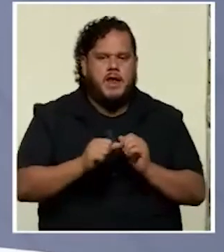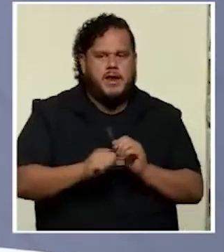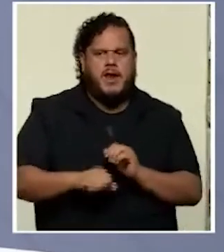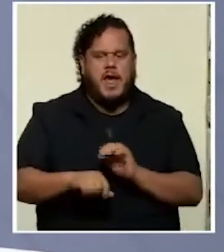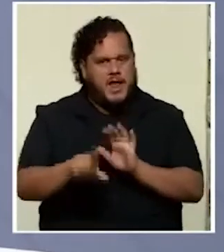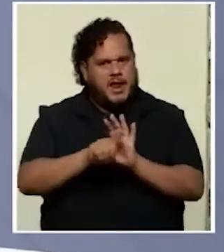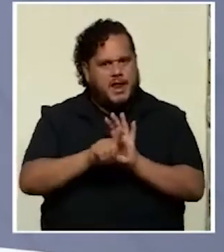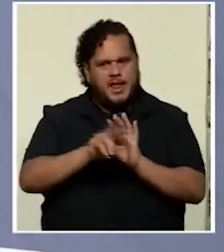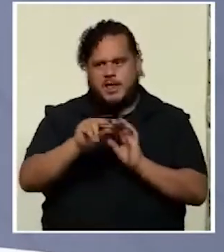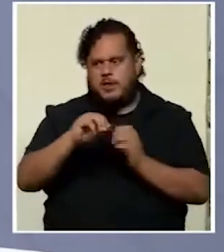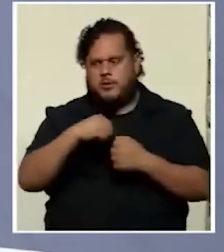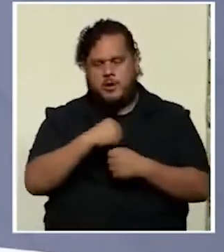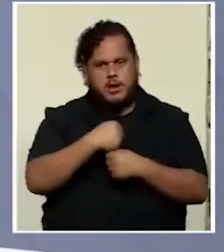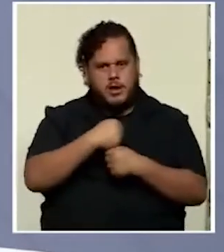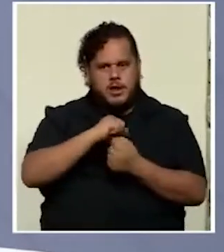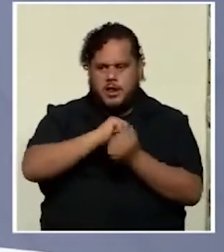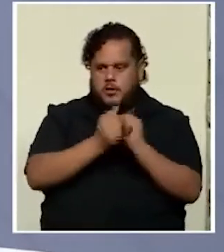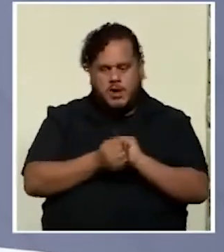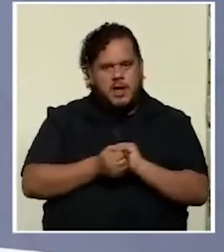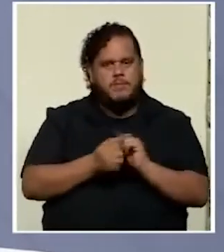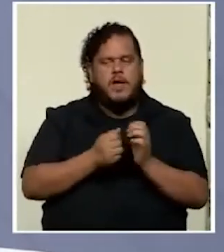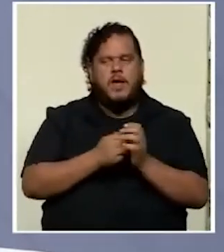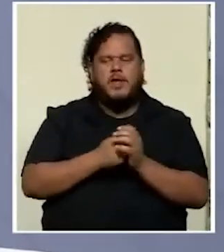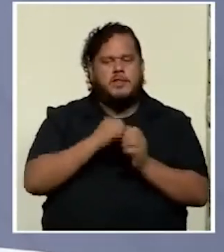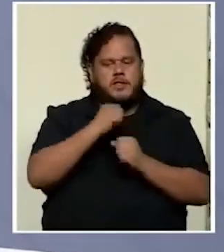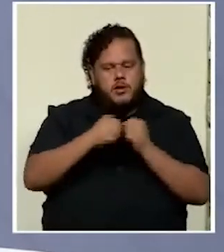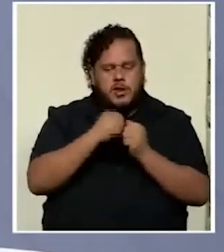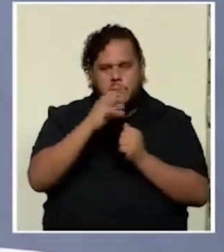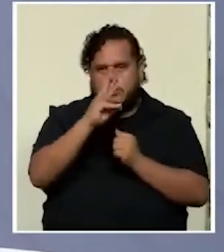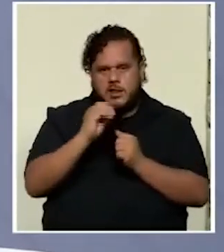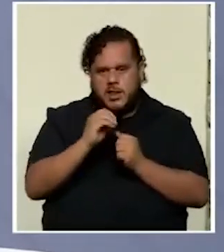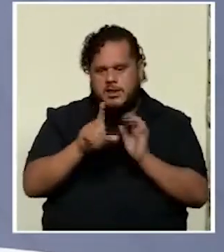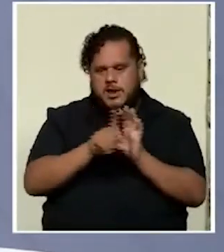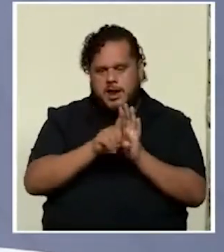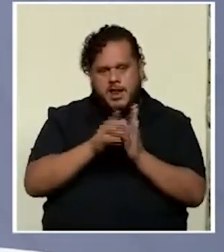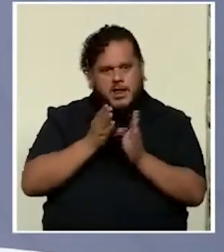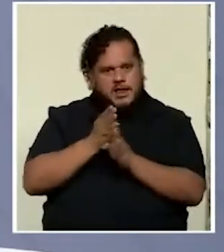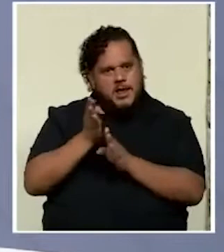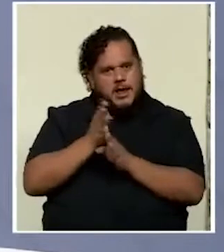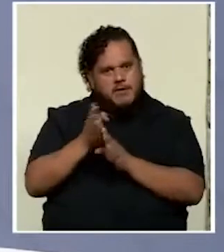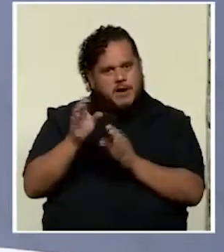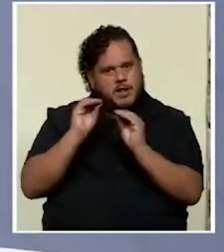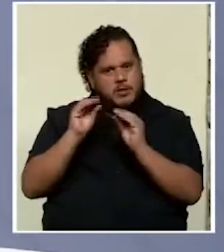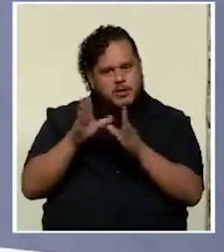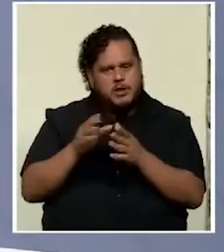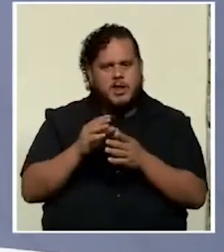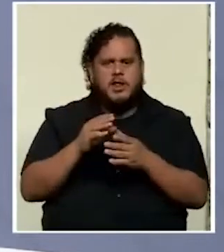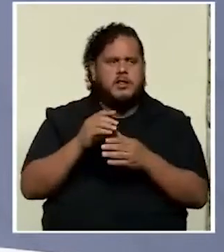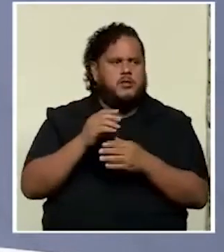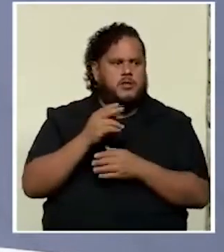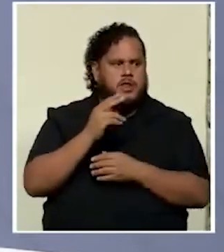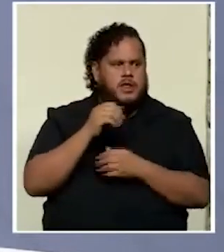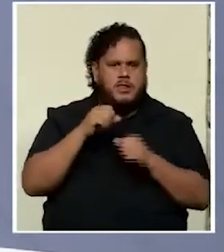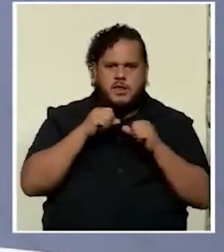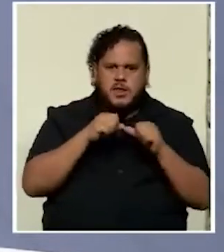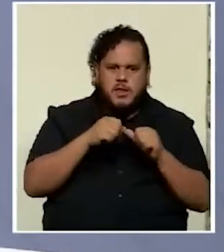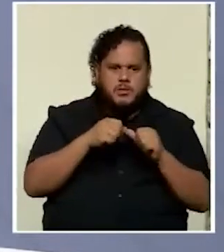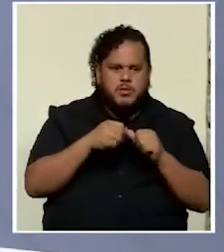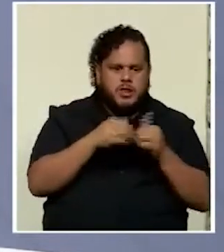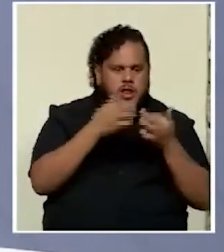desde los años 60 con la ley de carrera docente donde seguimos contratando a los docentes como lo hacíamos en el siglo pasado